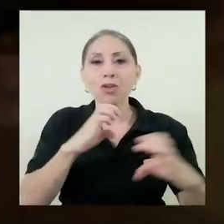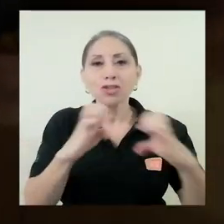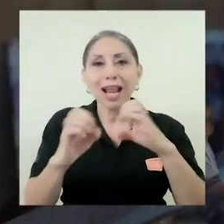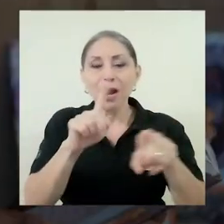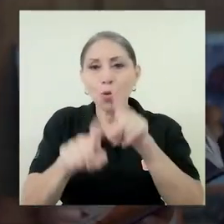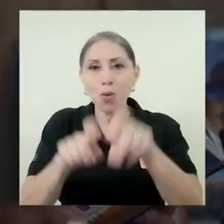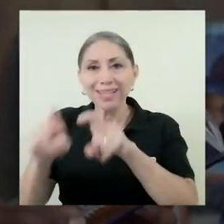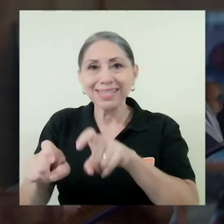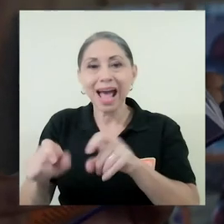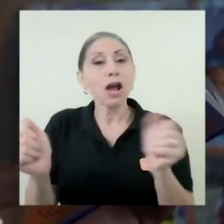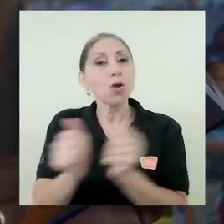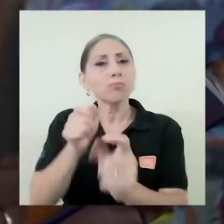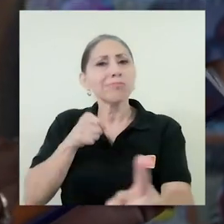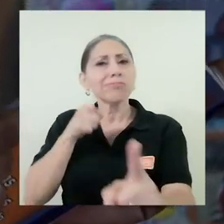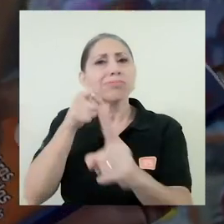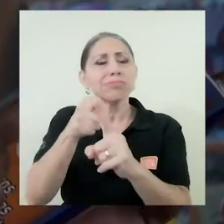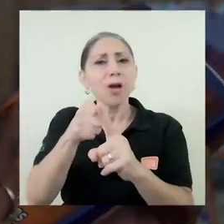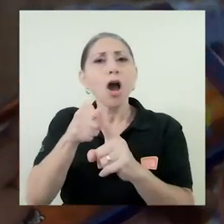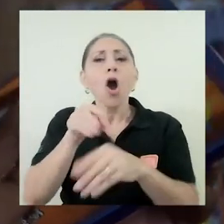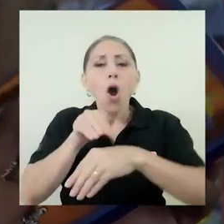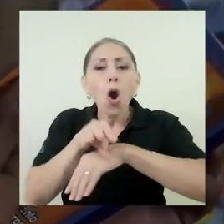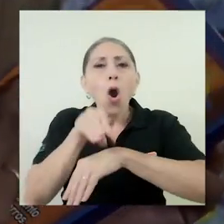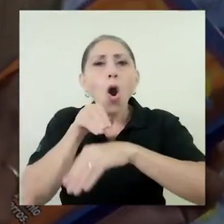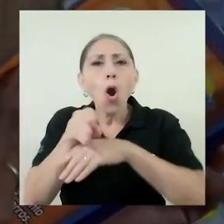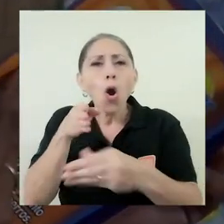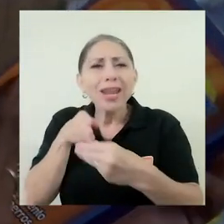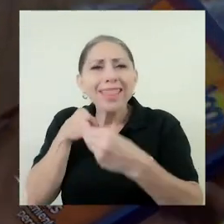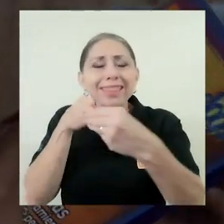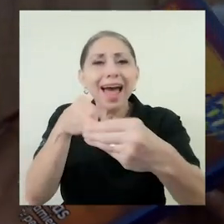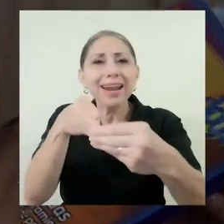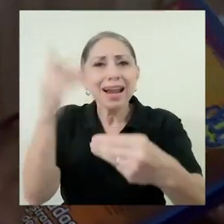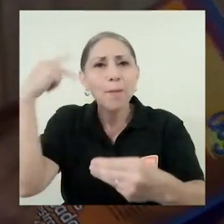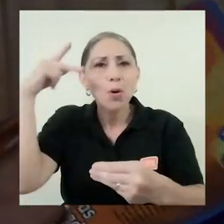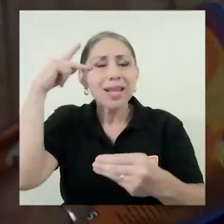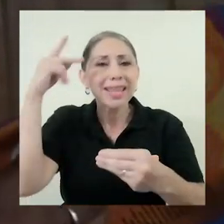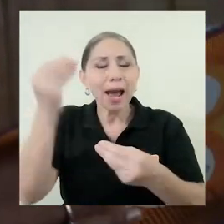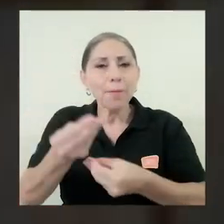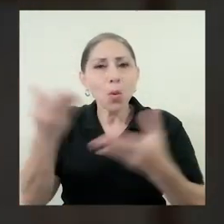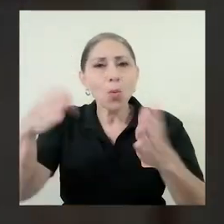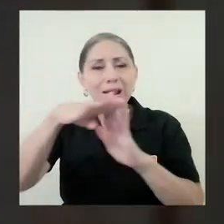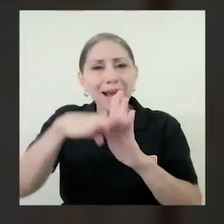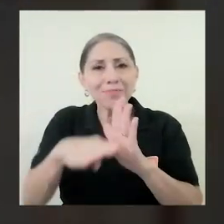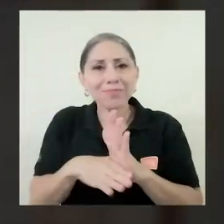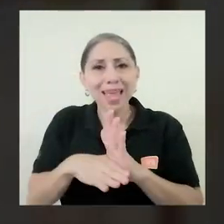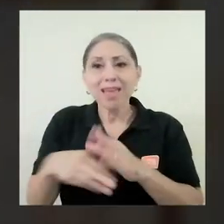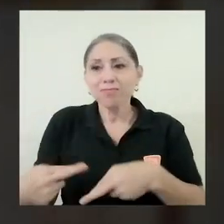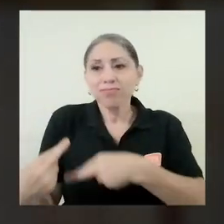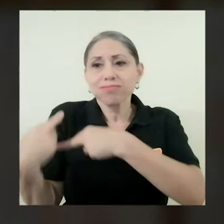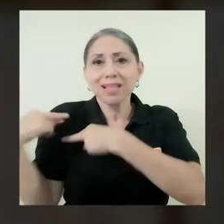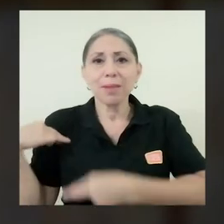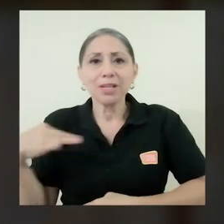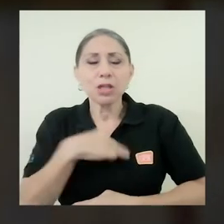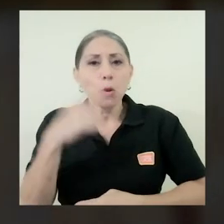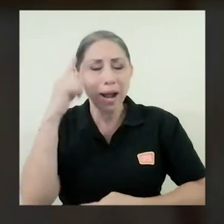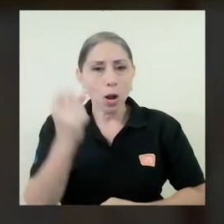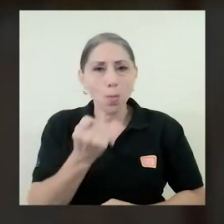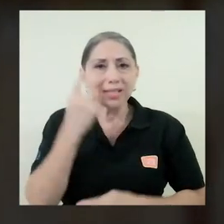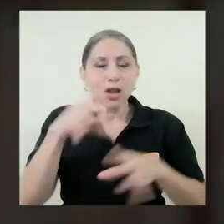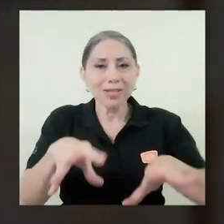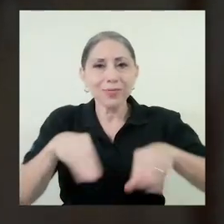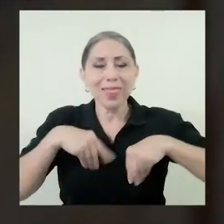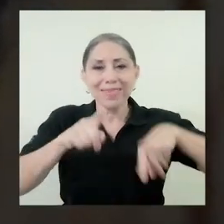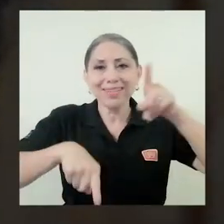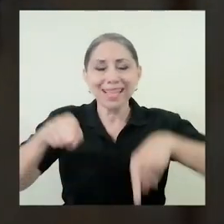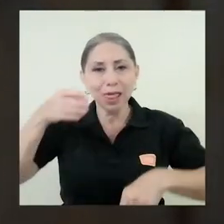encuesta con la finalidad de orientar la política pública y las acciones del ministerio a la comprensión y aceptación de la